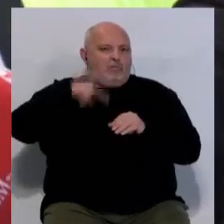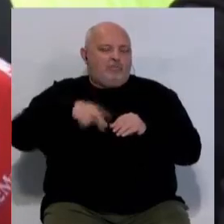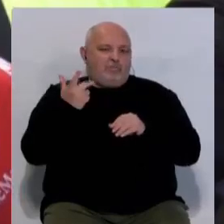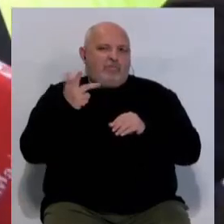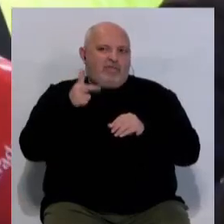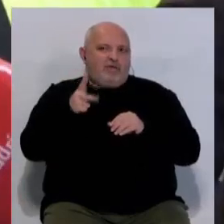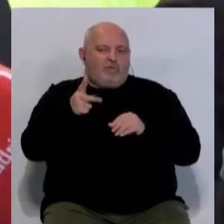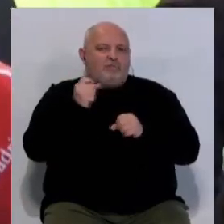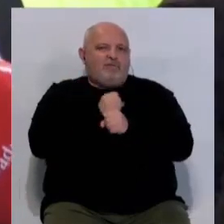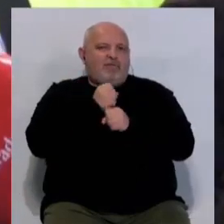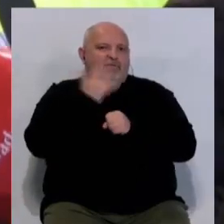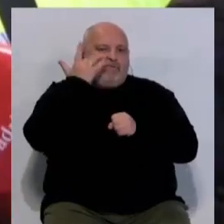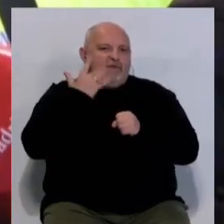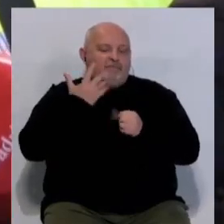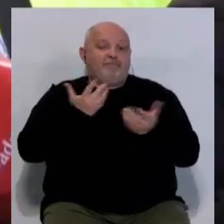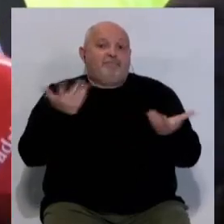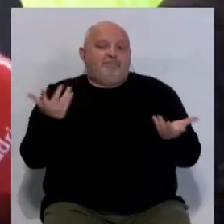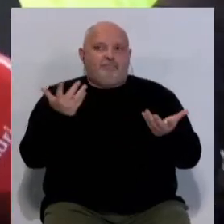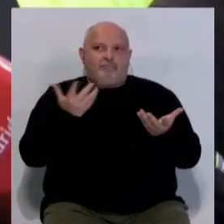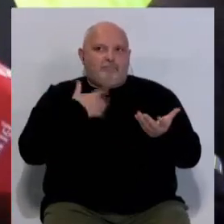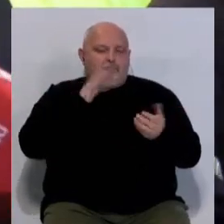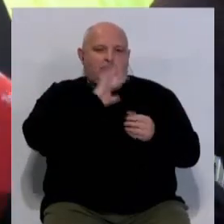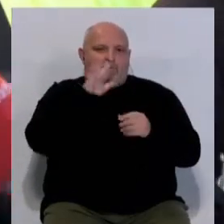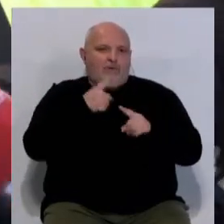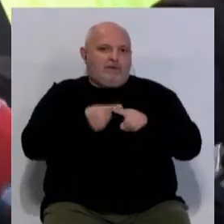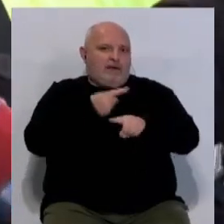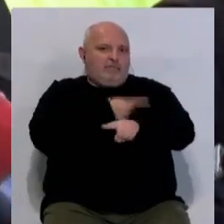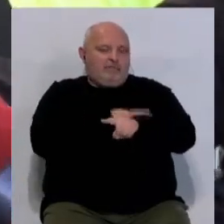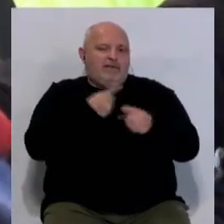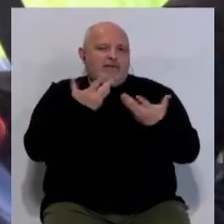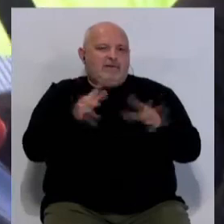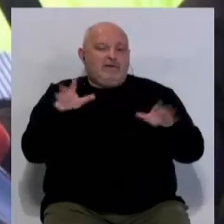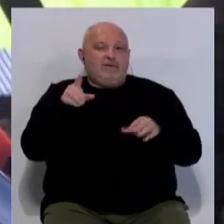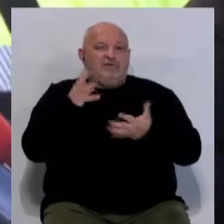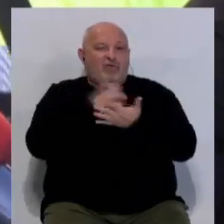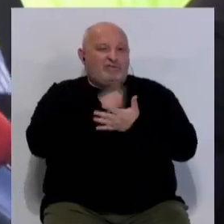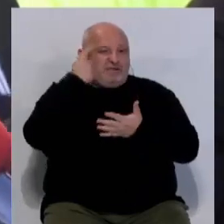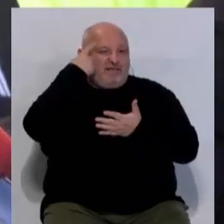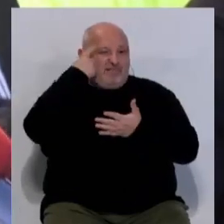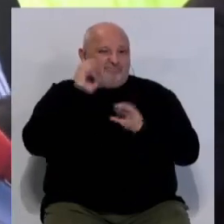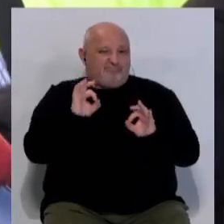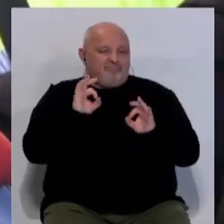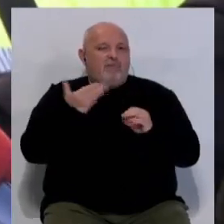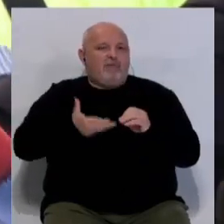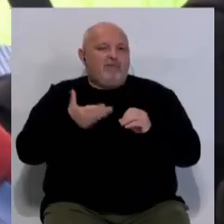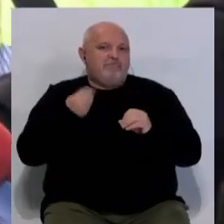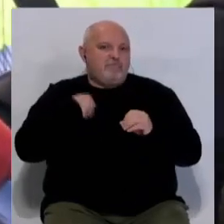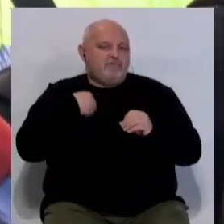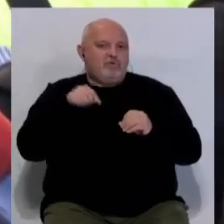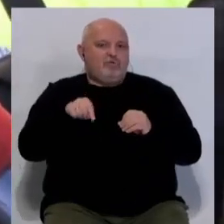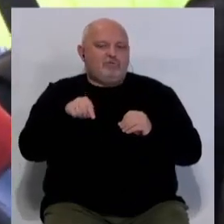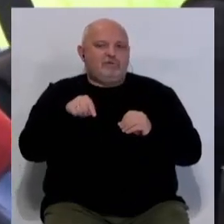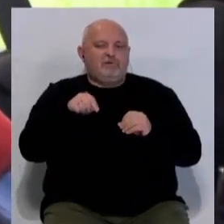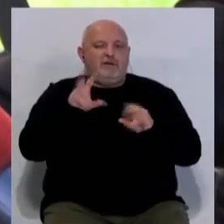como es el derecho a un trabajo digno. Sin más, nos parece desmedida también en tanto en cuanto todos sabemos de la importancia que tiene